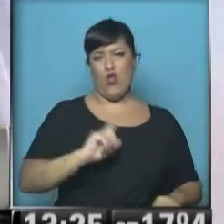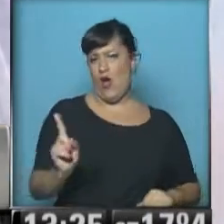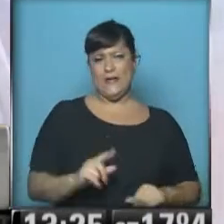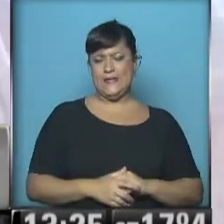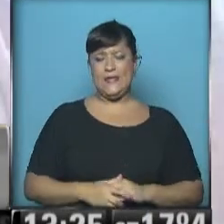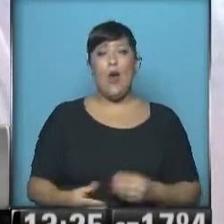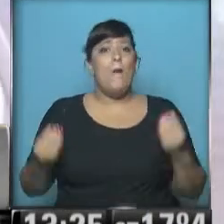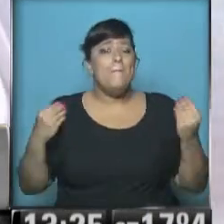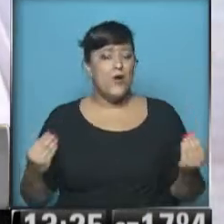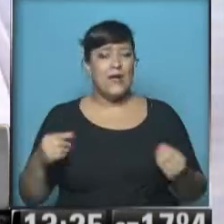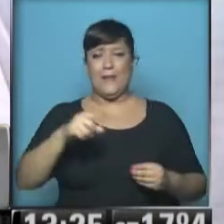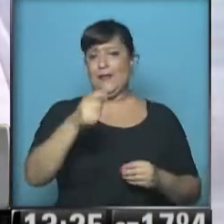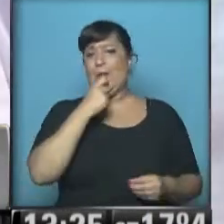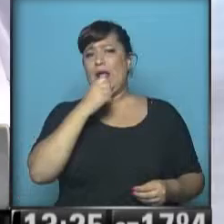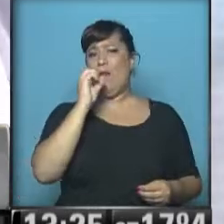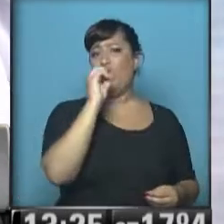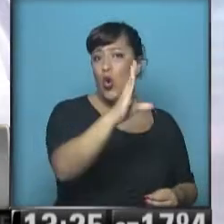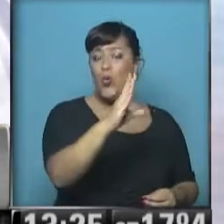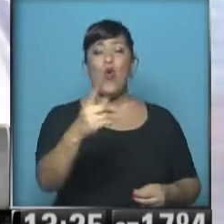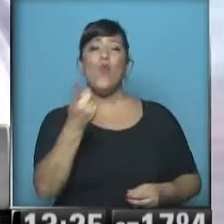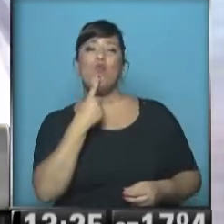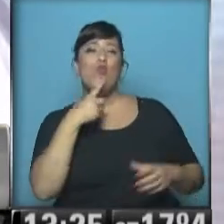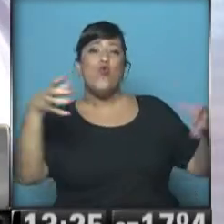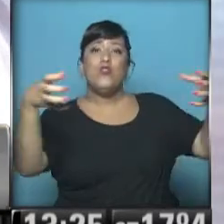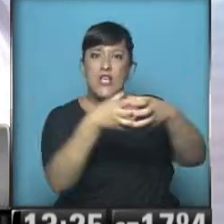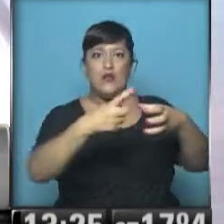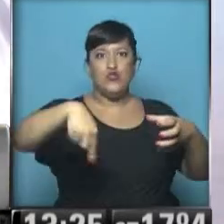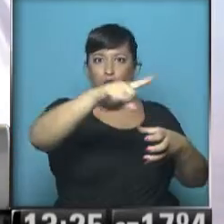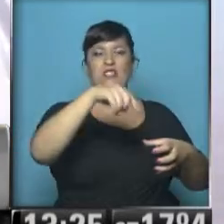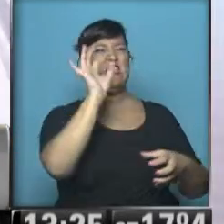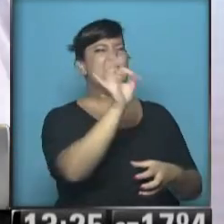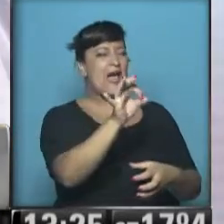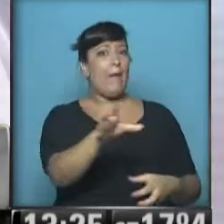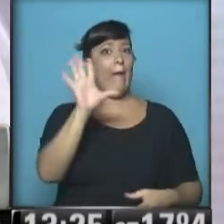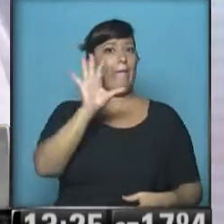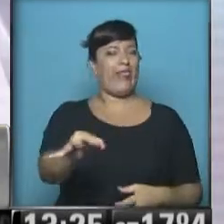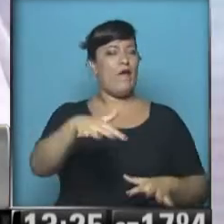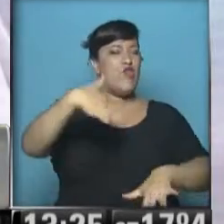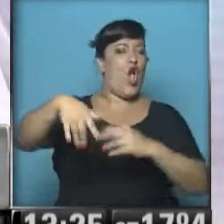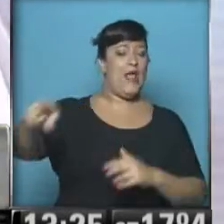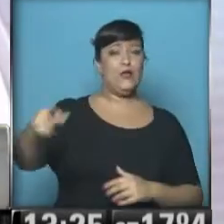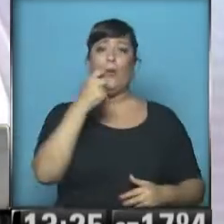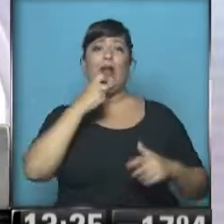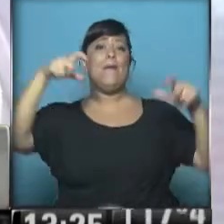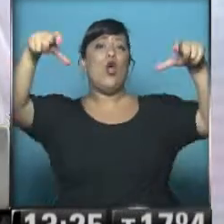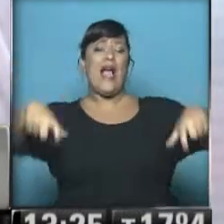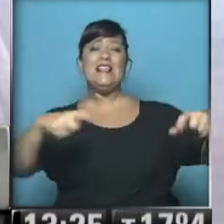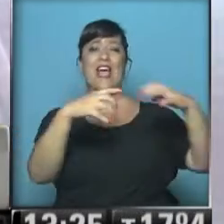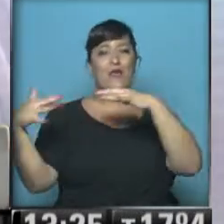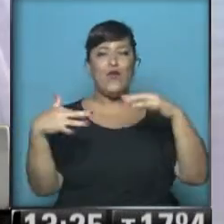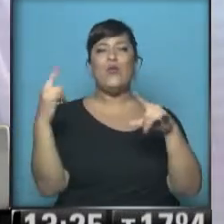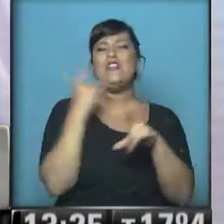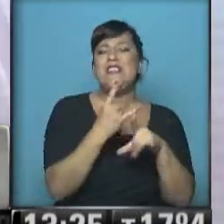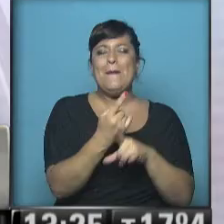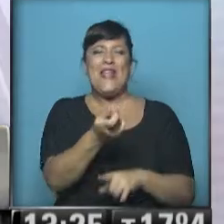pasa? En el club los muchachos saben cuando hay un violento. En la cancha de fútbol hay chistes en